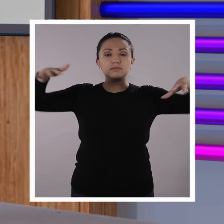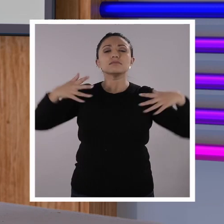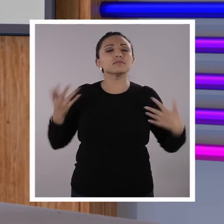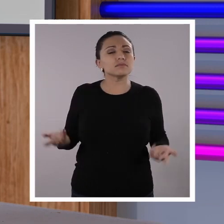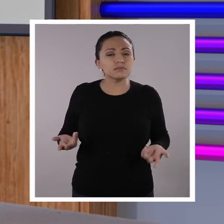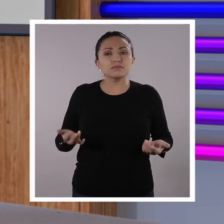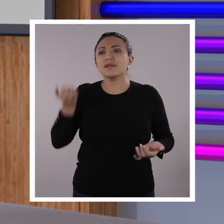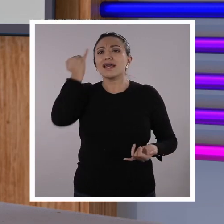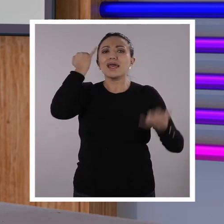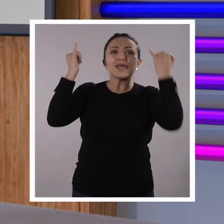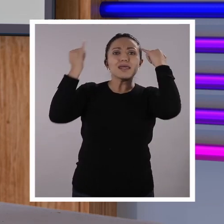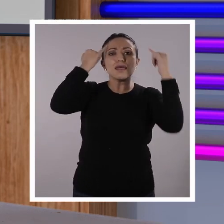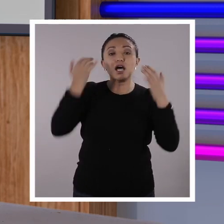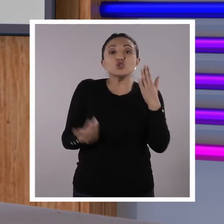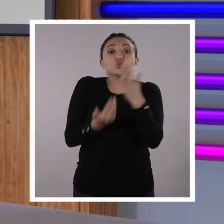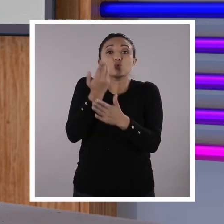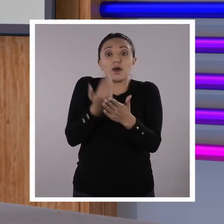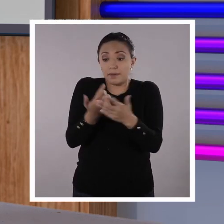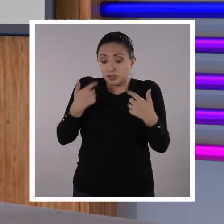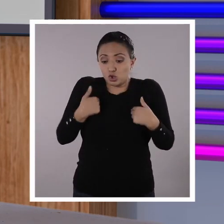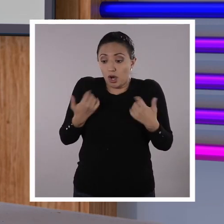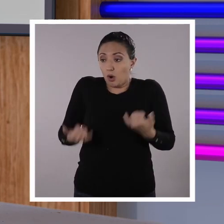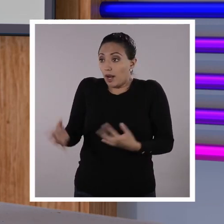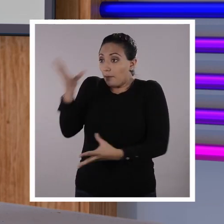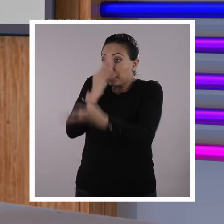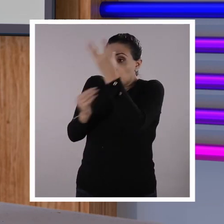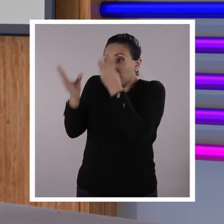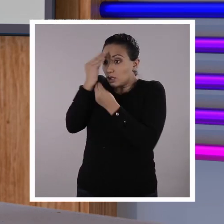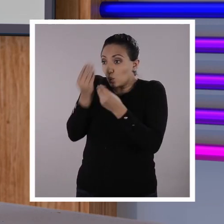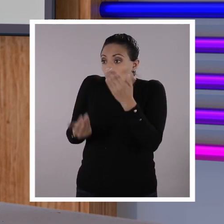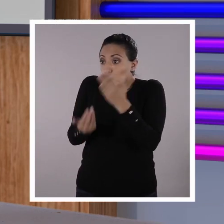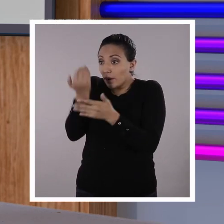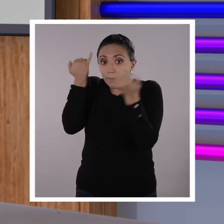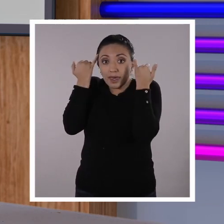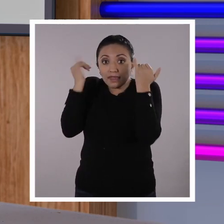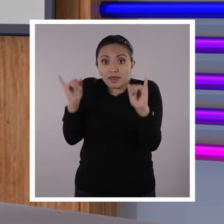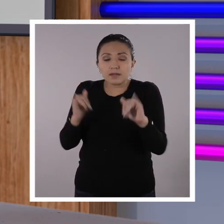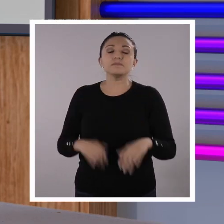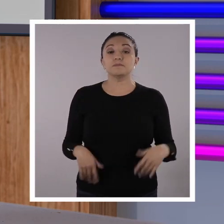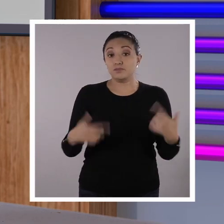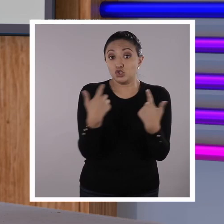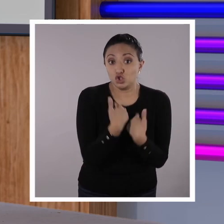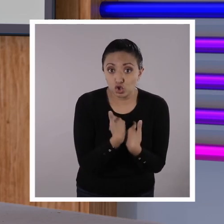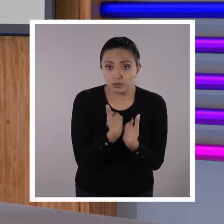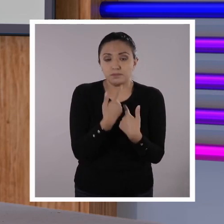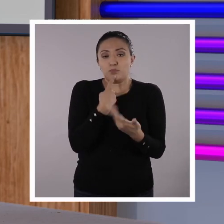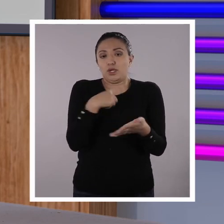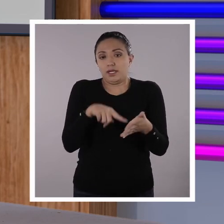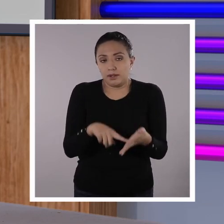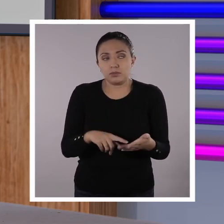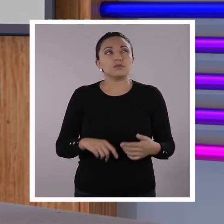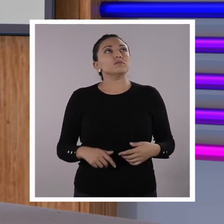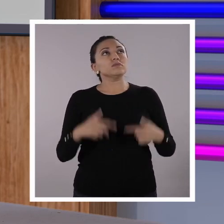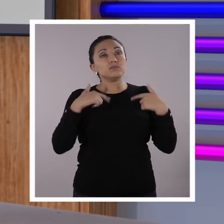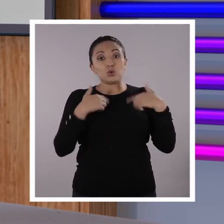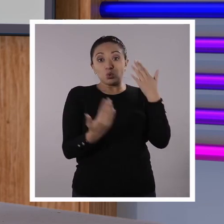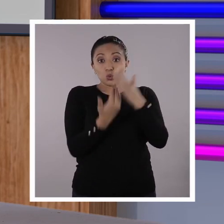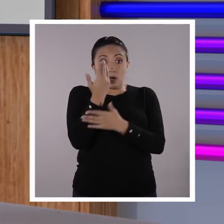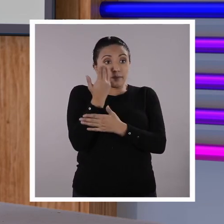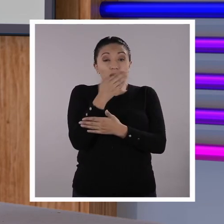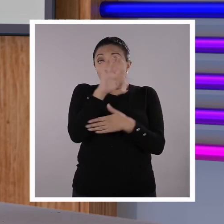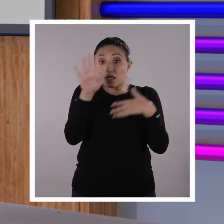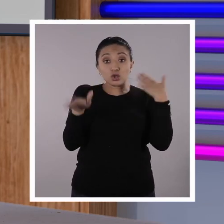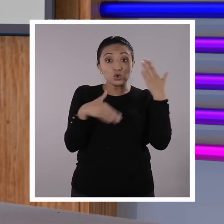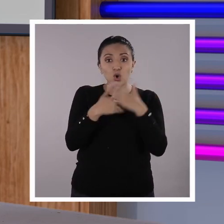¿Qué nuevas ideas tienes a partir de todo lo que hoy hemos aprendido? Entonces, por ejemplo, una nueva idea, que toda